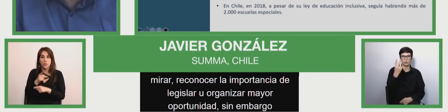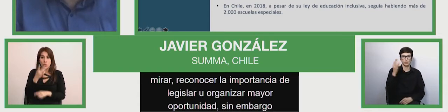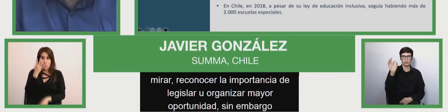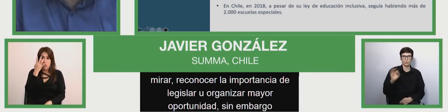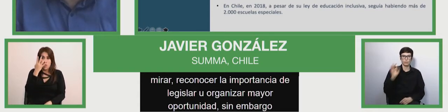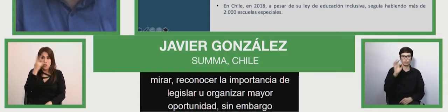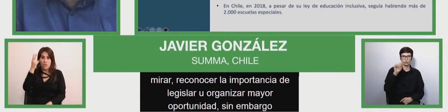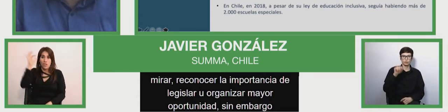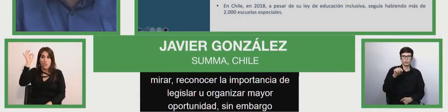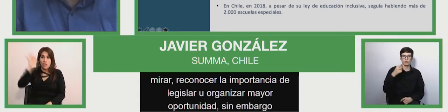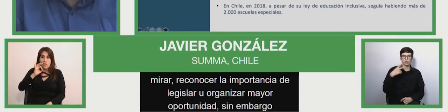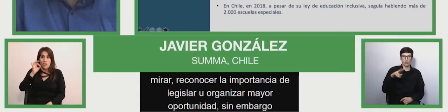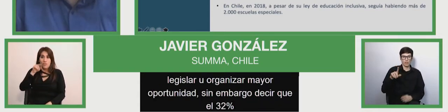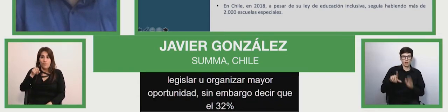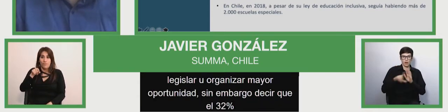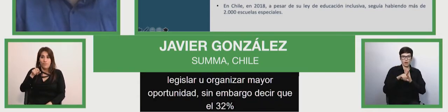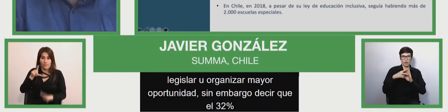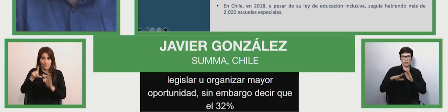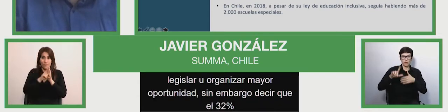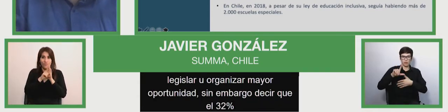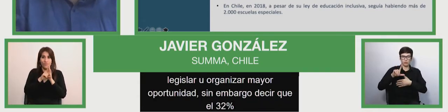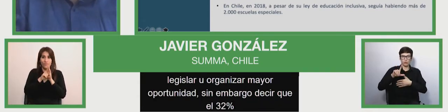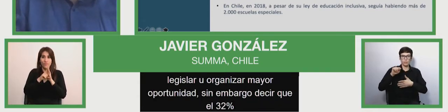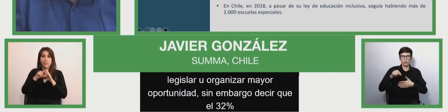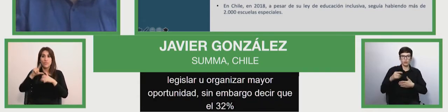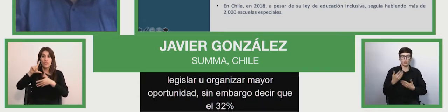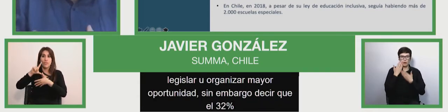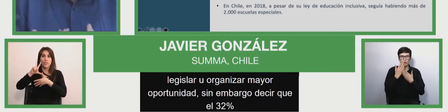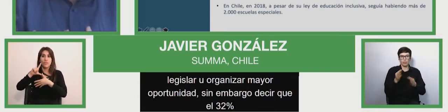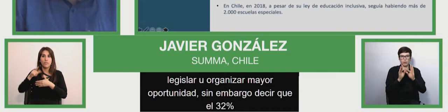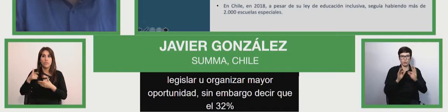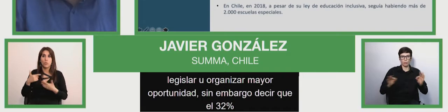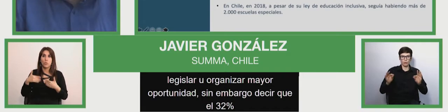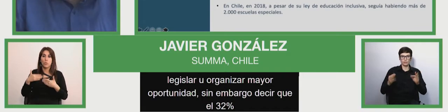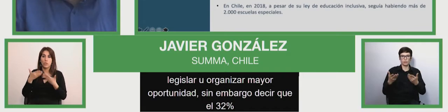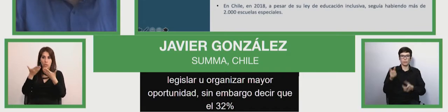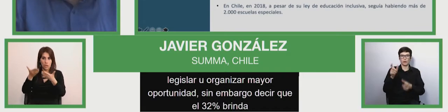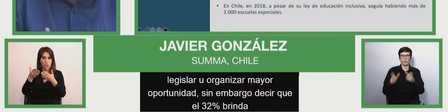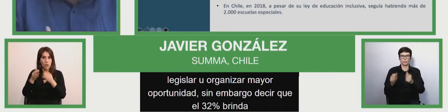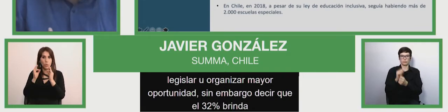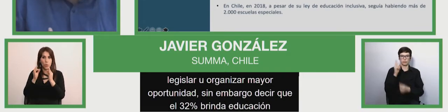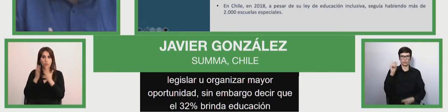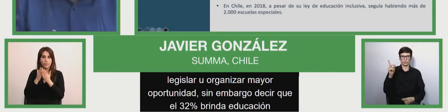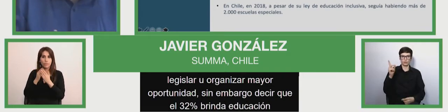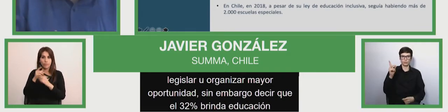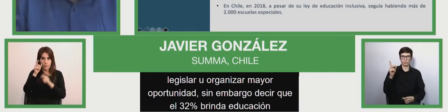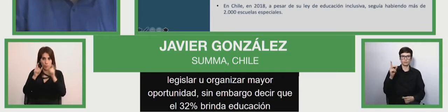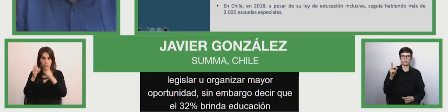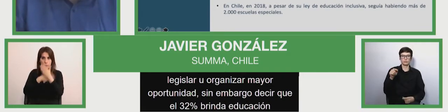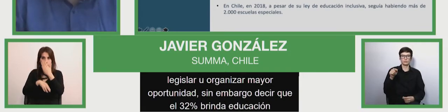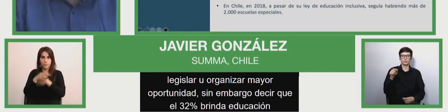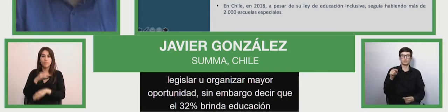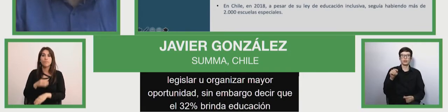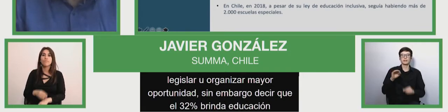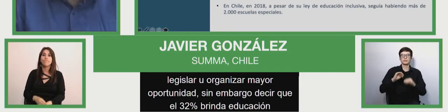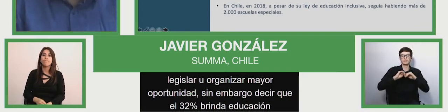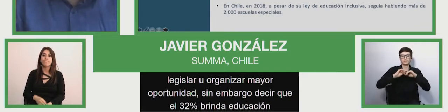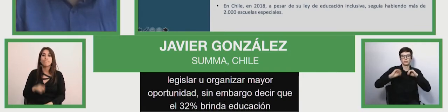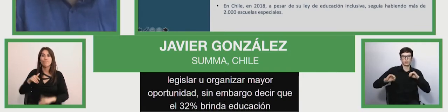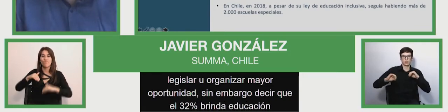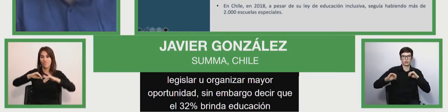legislaciones latinoamericanas brindan, ¿no es cierto?, educación a personas con discapacidad en instalaciones separadas.